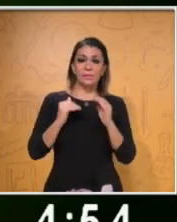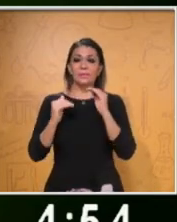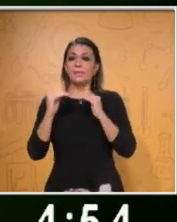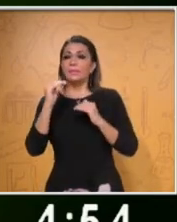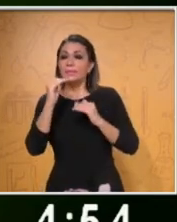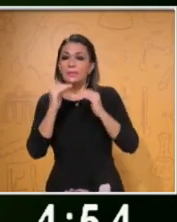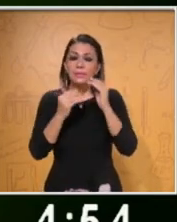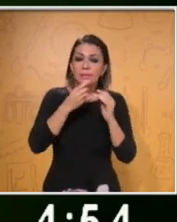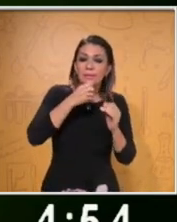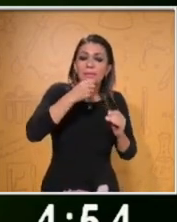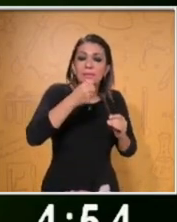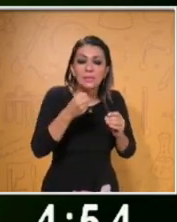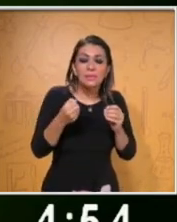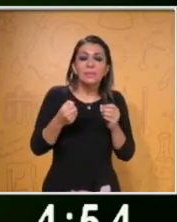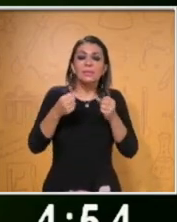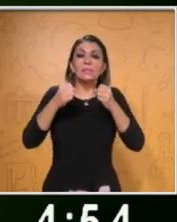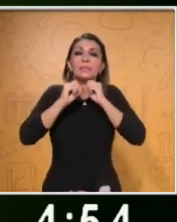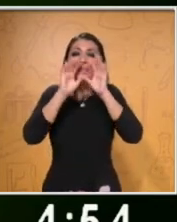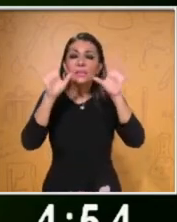lo que vamos a decir.